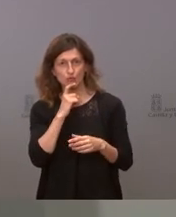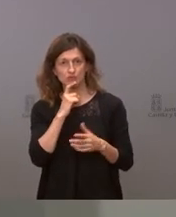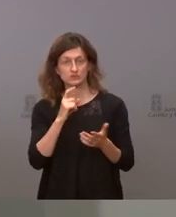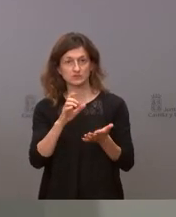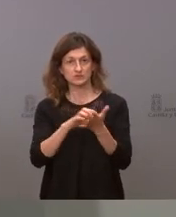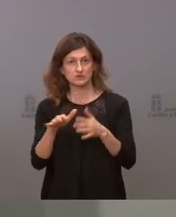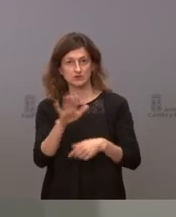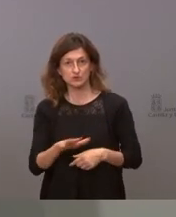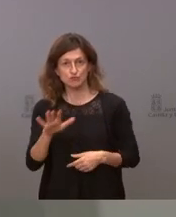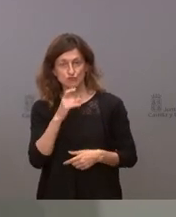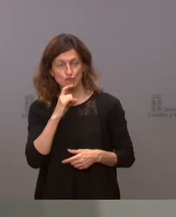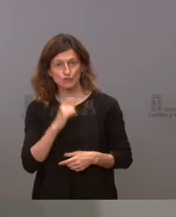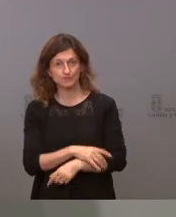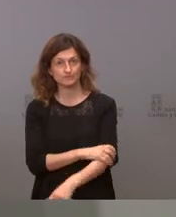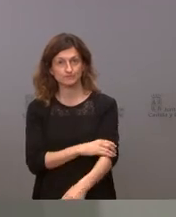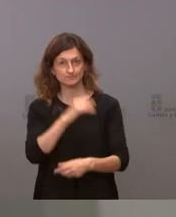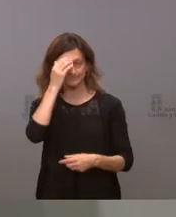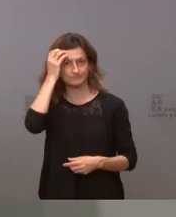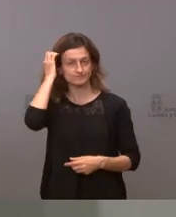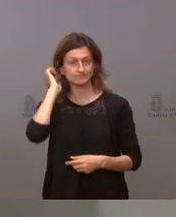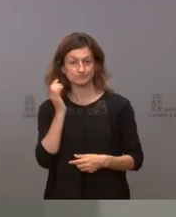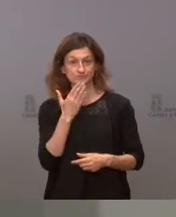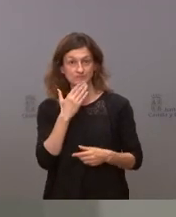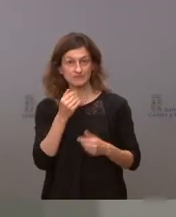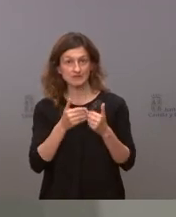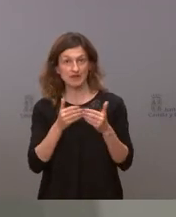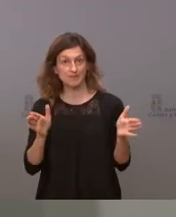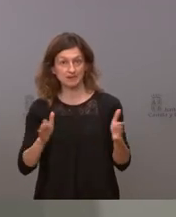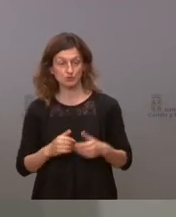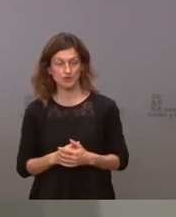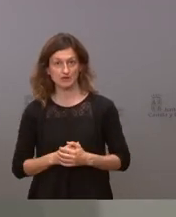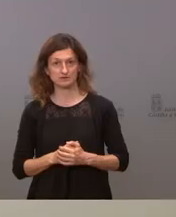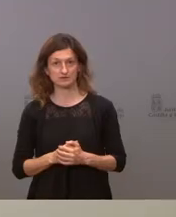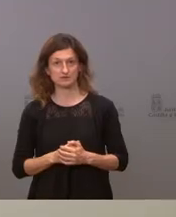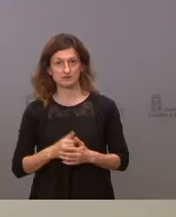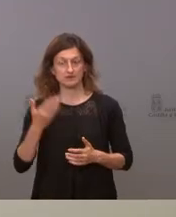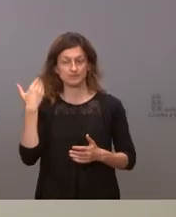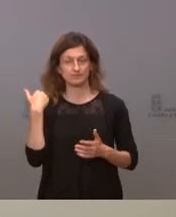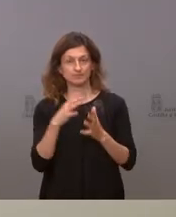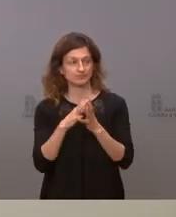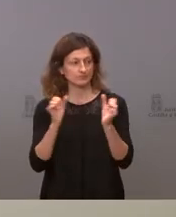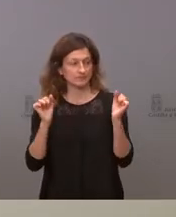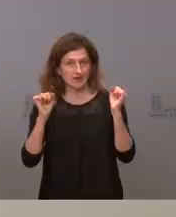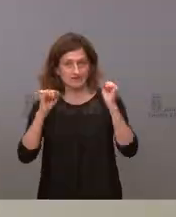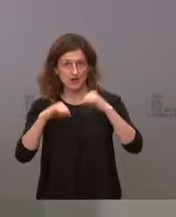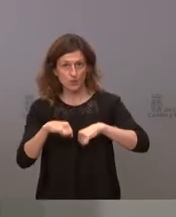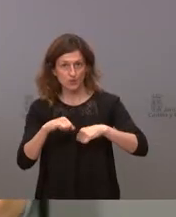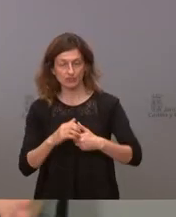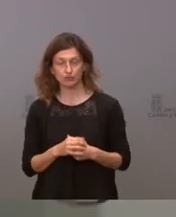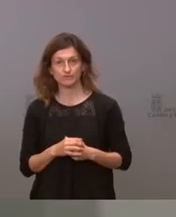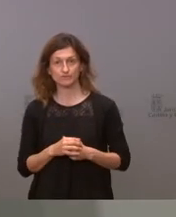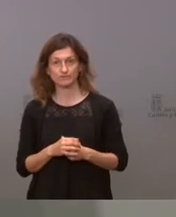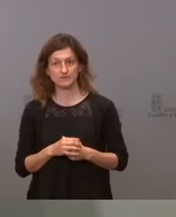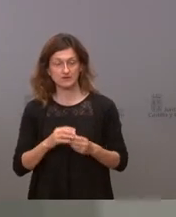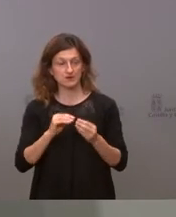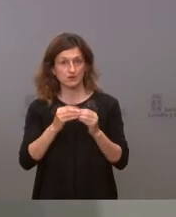comunidad el ocio nocturno se refiere a la apertura al acuerdo de ayer el acuerdo de ayer no se va a